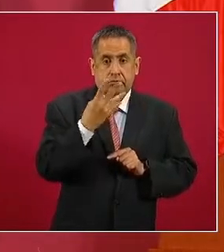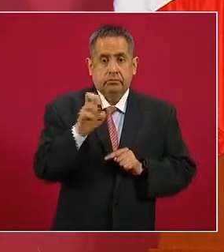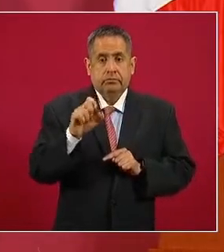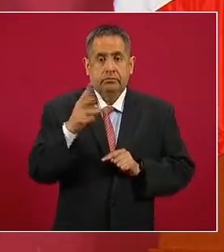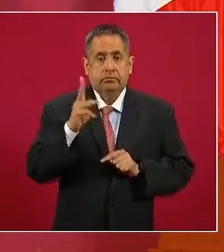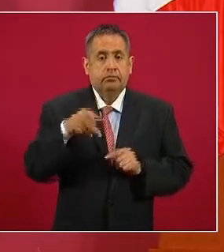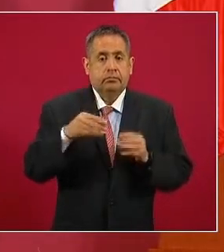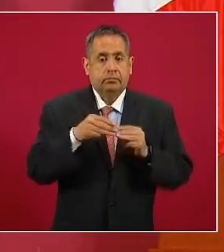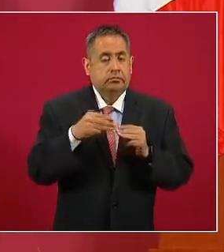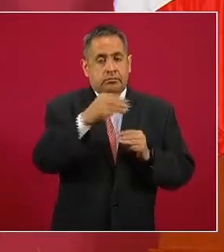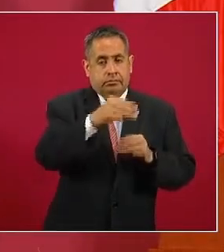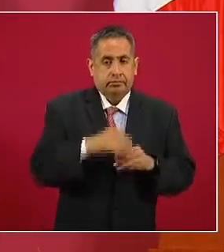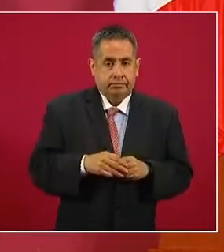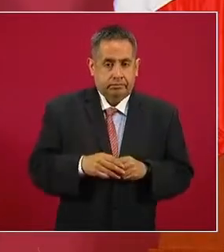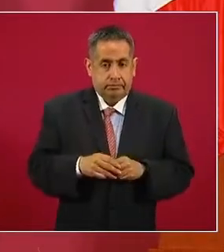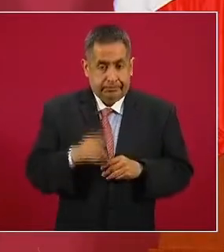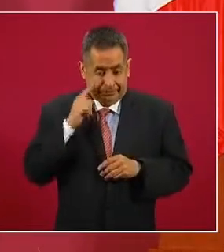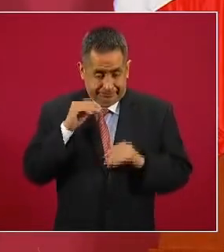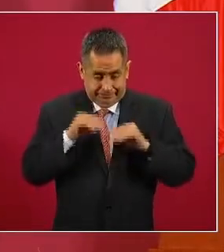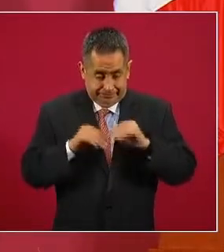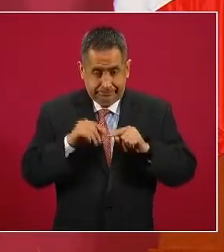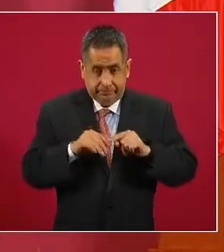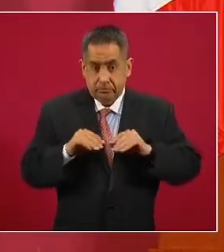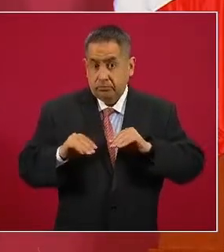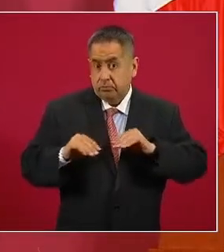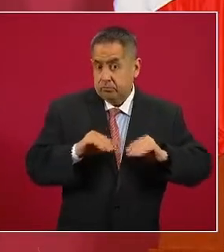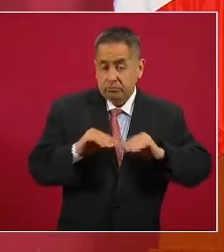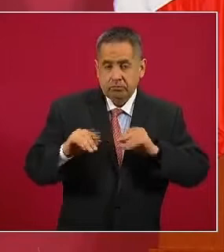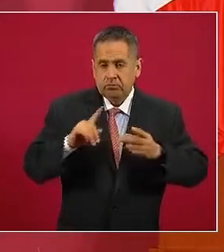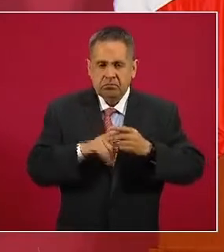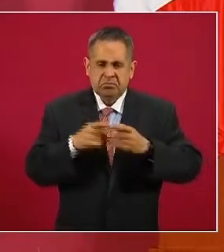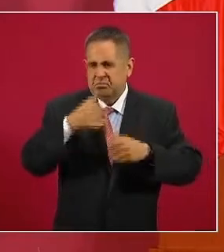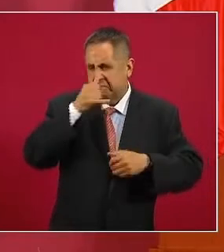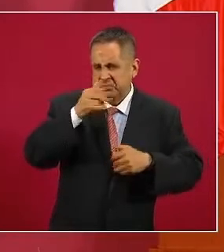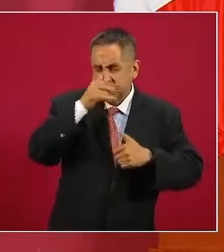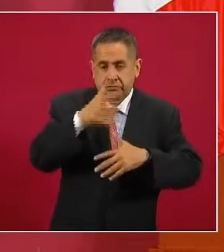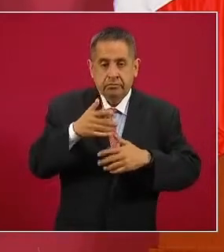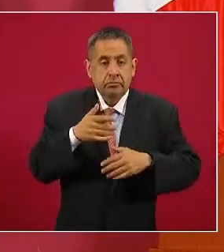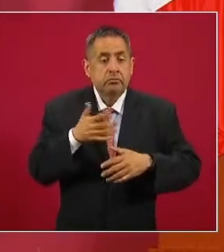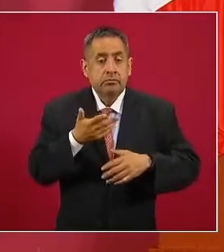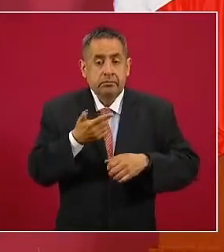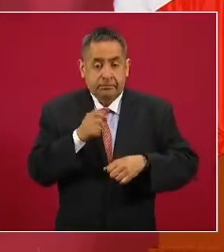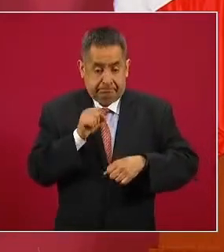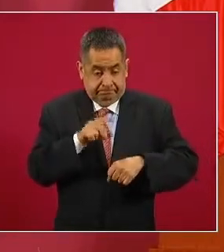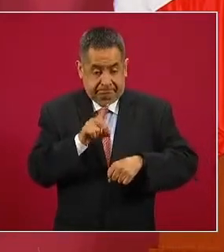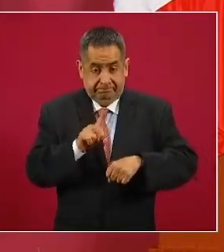cuando se lleva a cabo esto este movimiento el mismo día